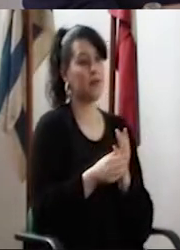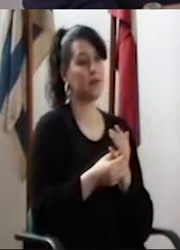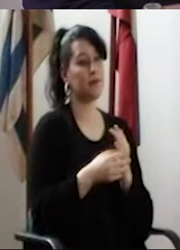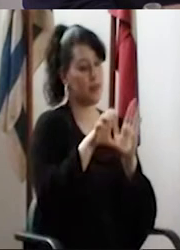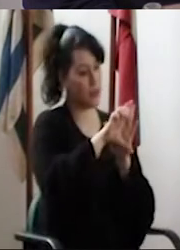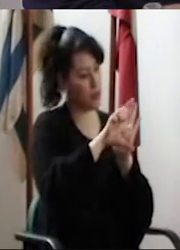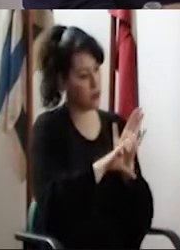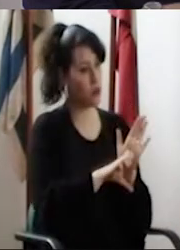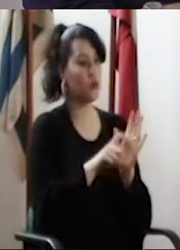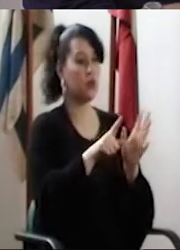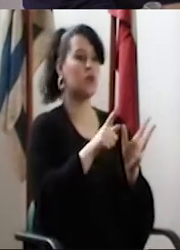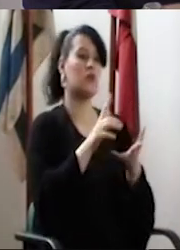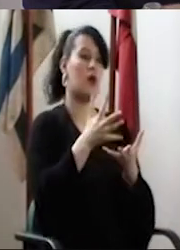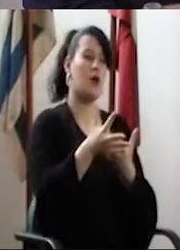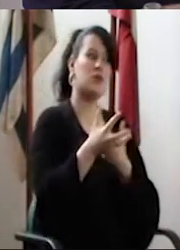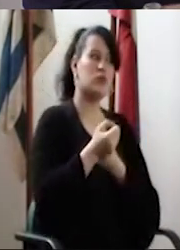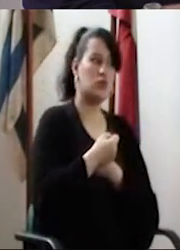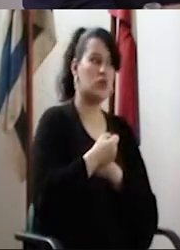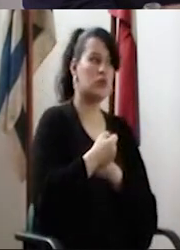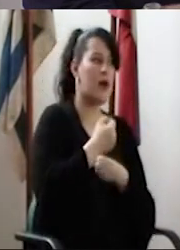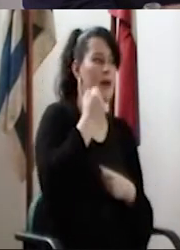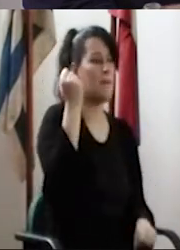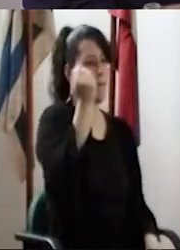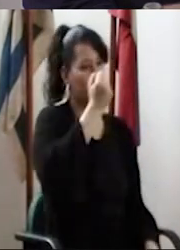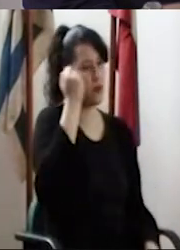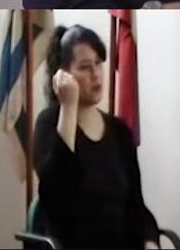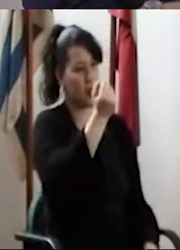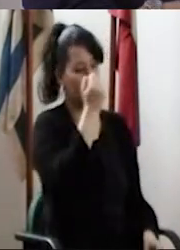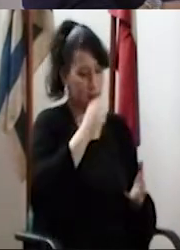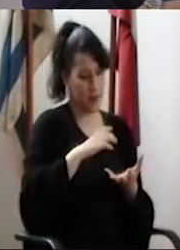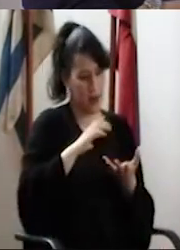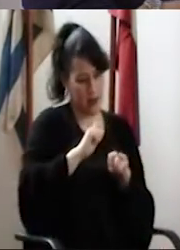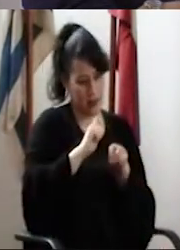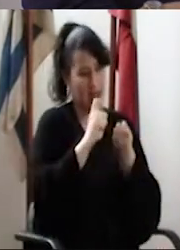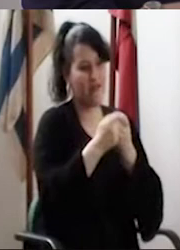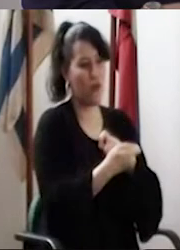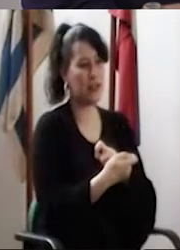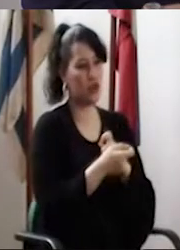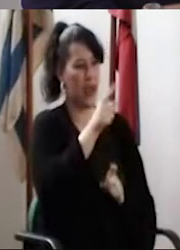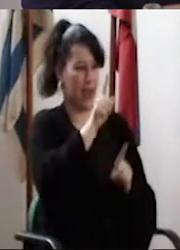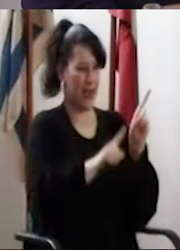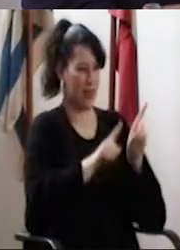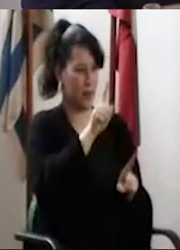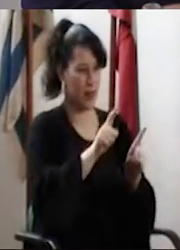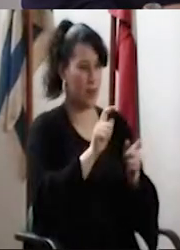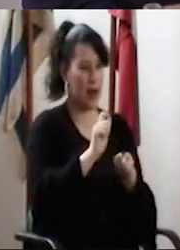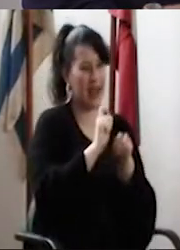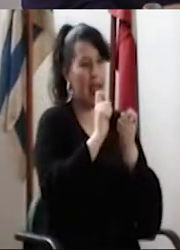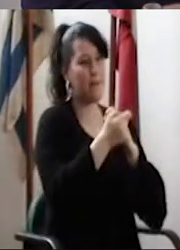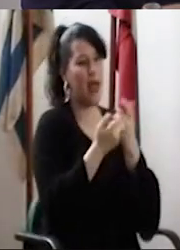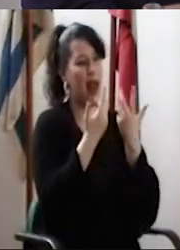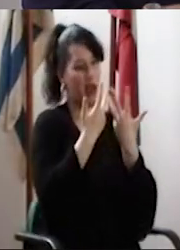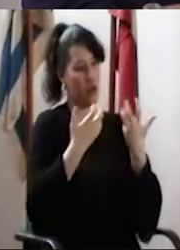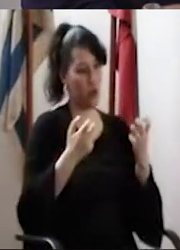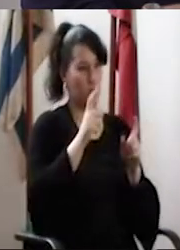además, el estatuto también es un instrumento esencial para la transformación académica, para las